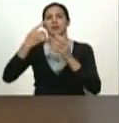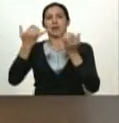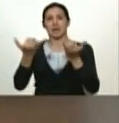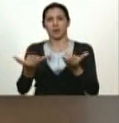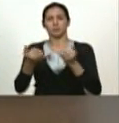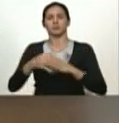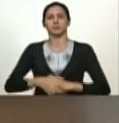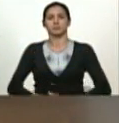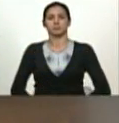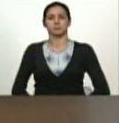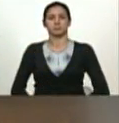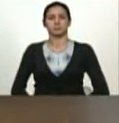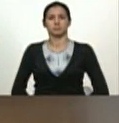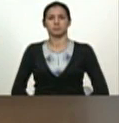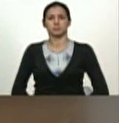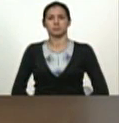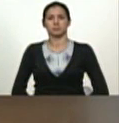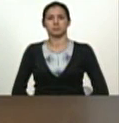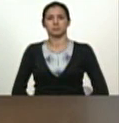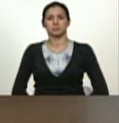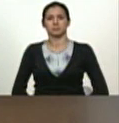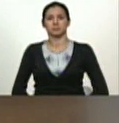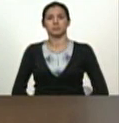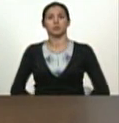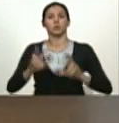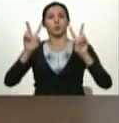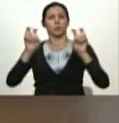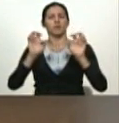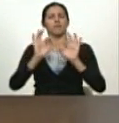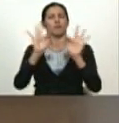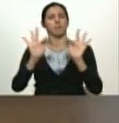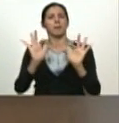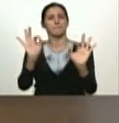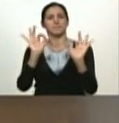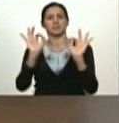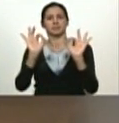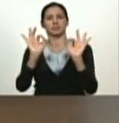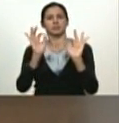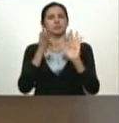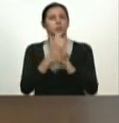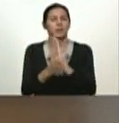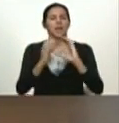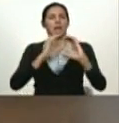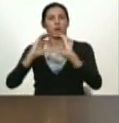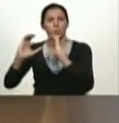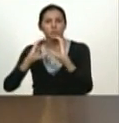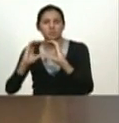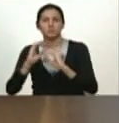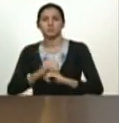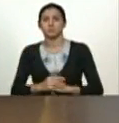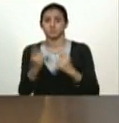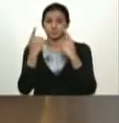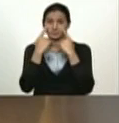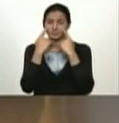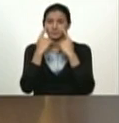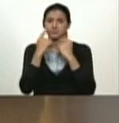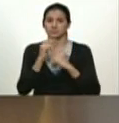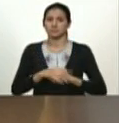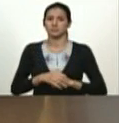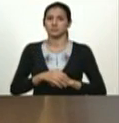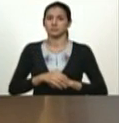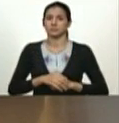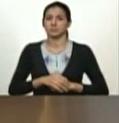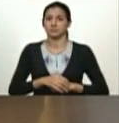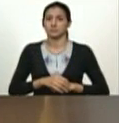darle una dinámica nueva y especial a todo el hecho comunicacional fíjense ustedes la burguesía domina las